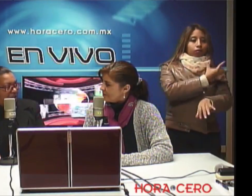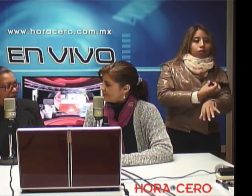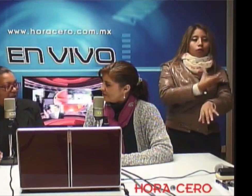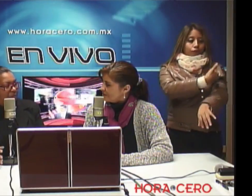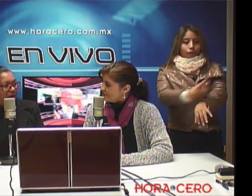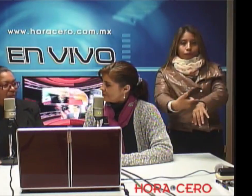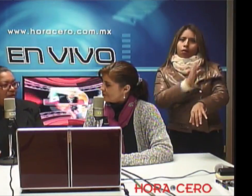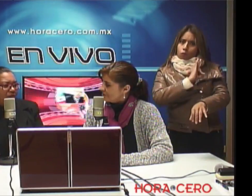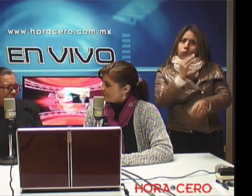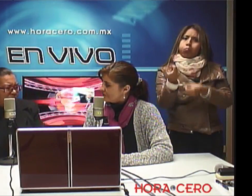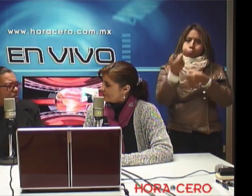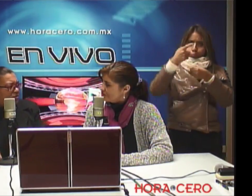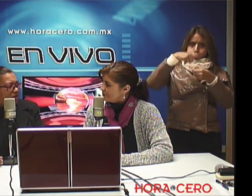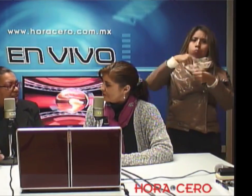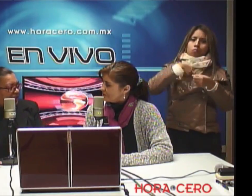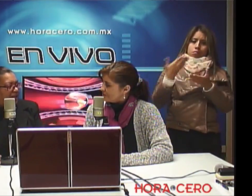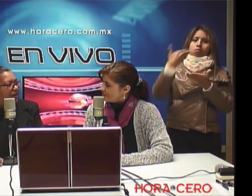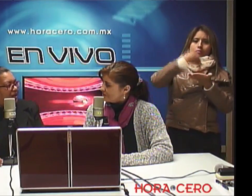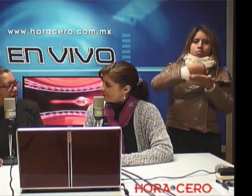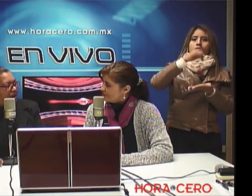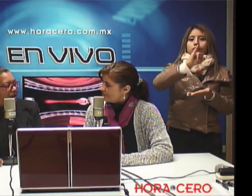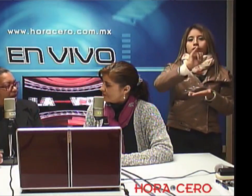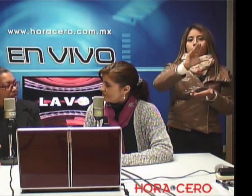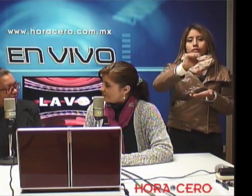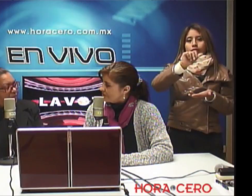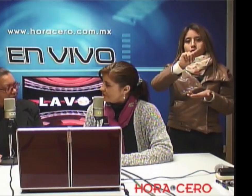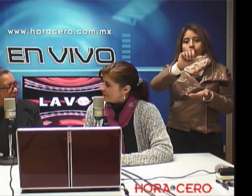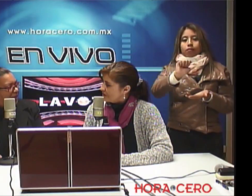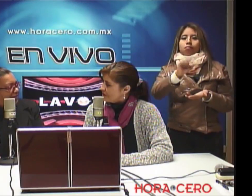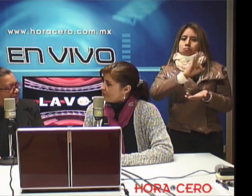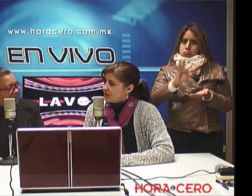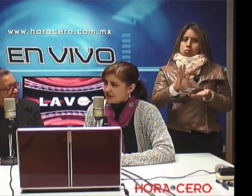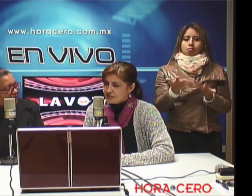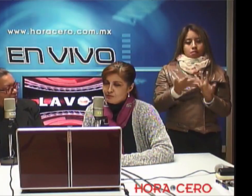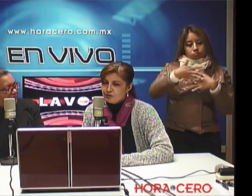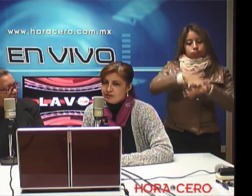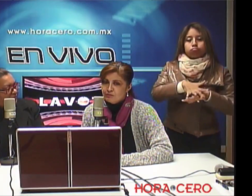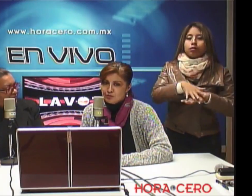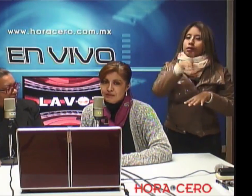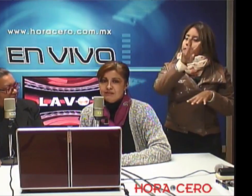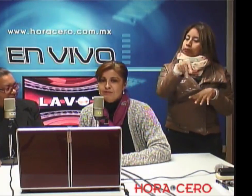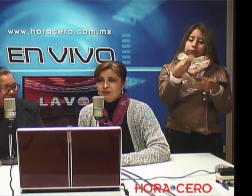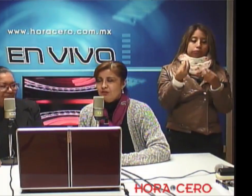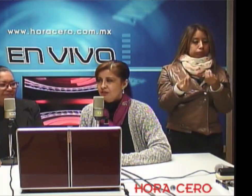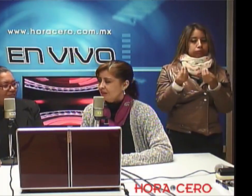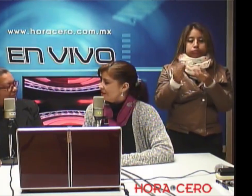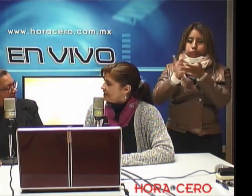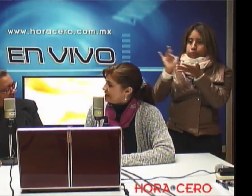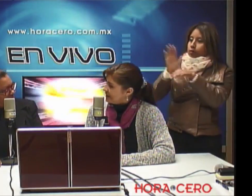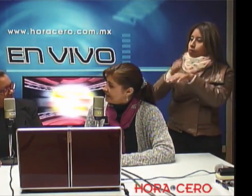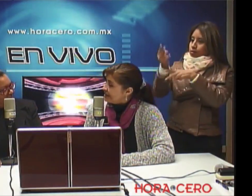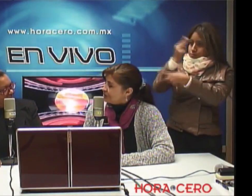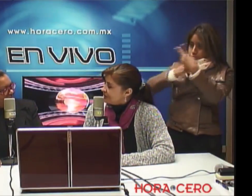para poder ellos mismos integrar al individuo de la familia. Pues le agradecemos muchísimo su participación